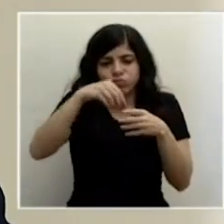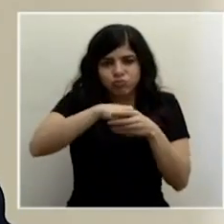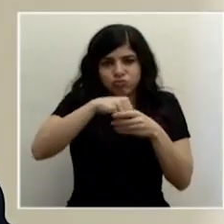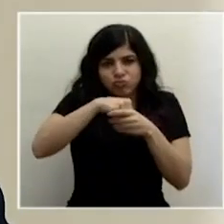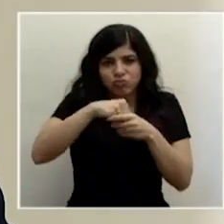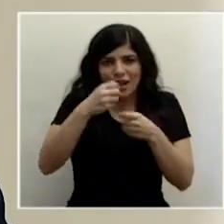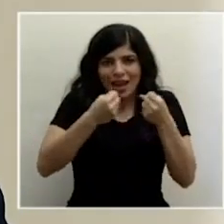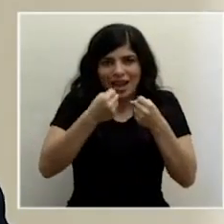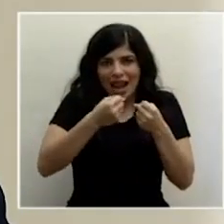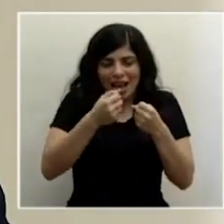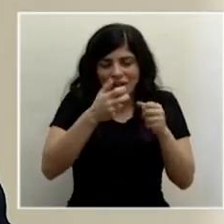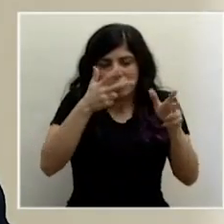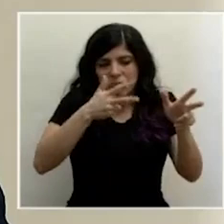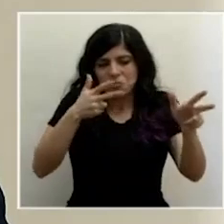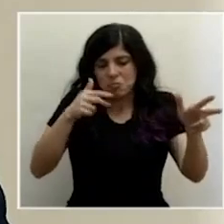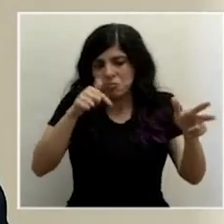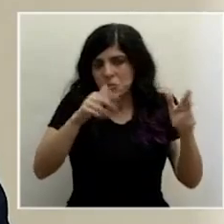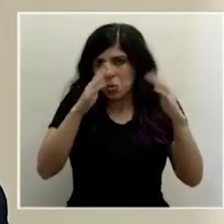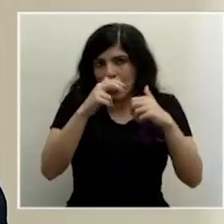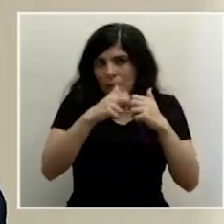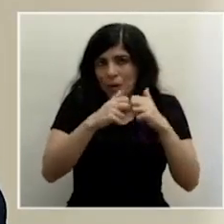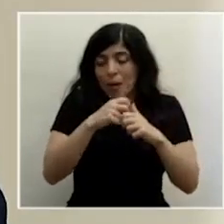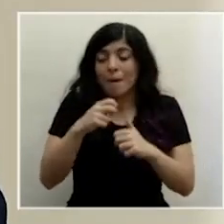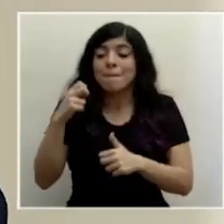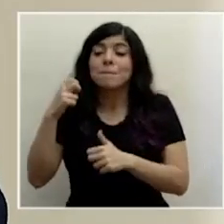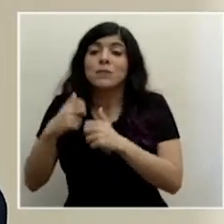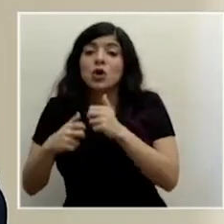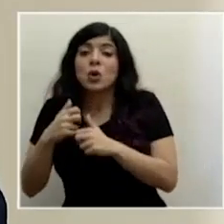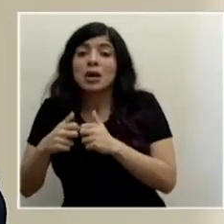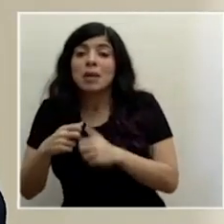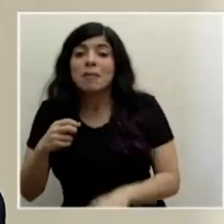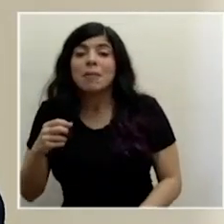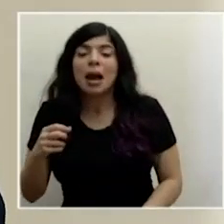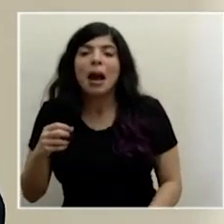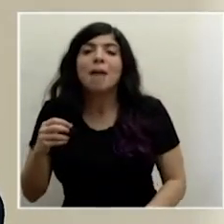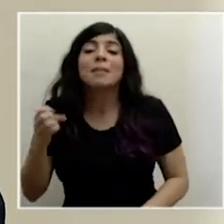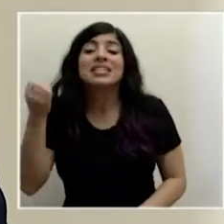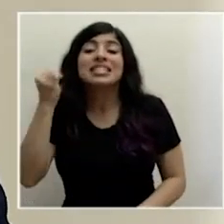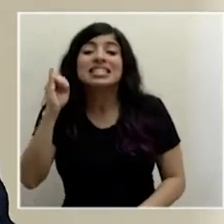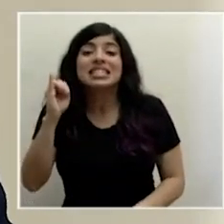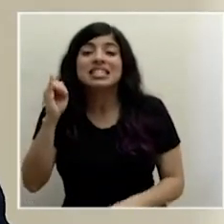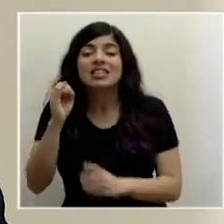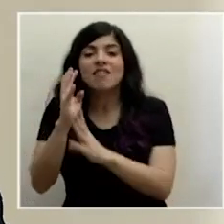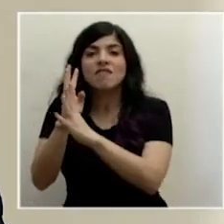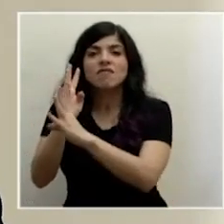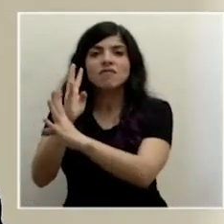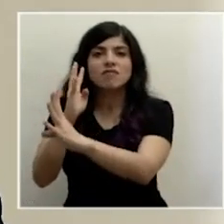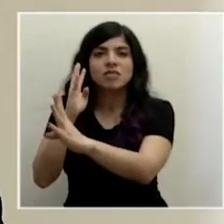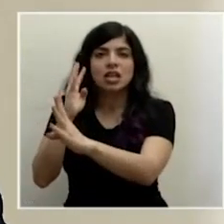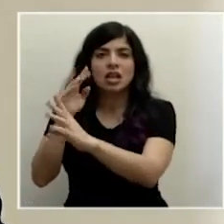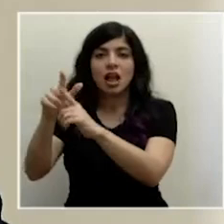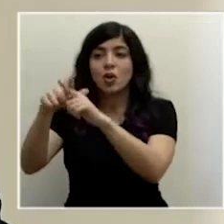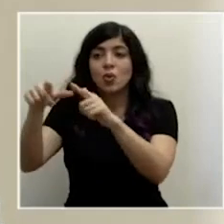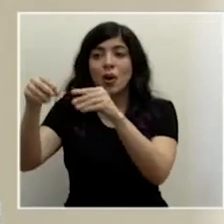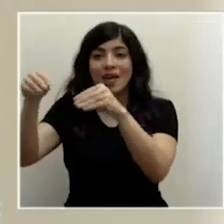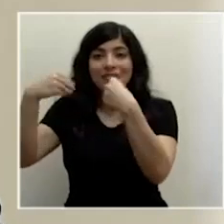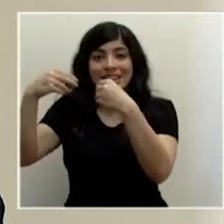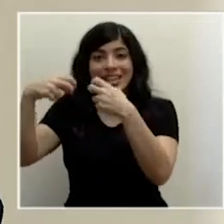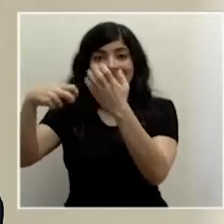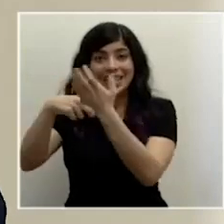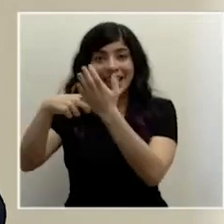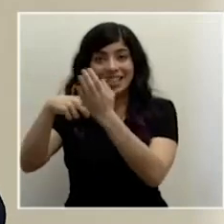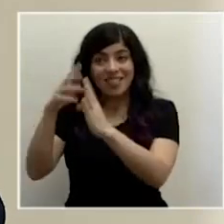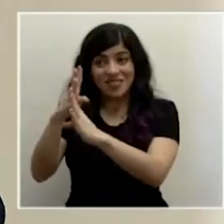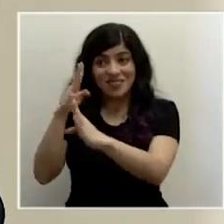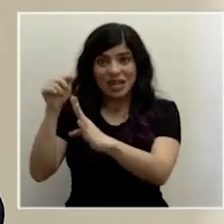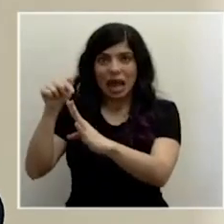en el automóvil. El tema es más en las filas que pueden haber en los diferentes puestos. Hemos incluso